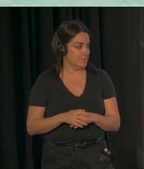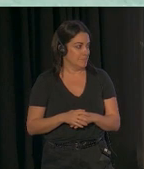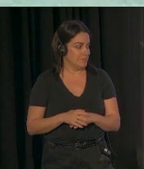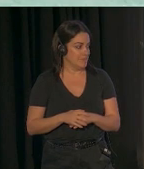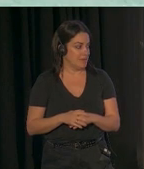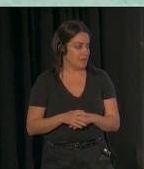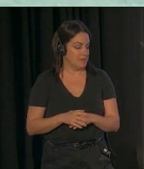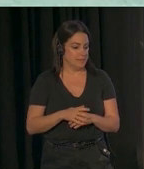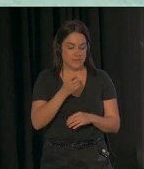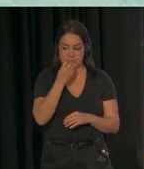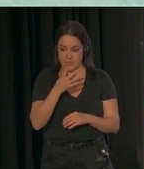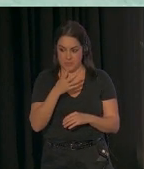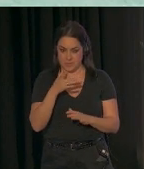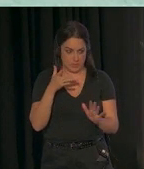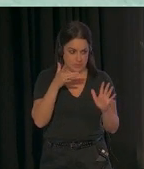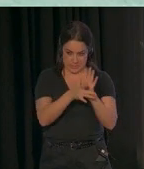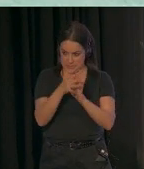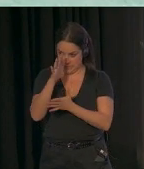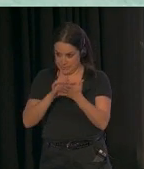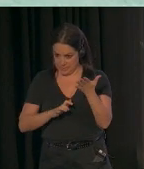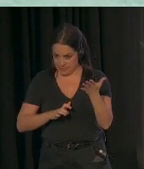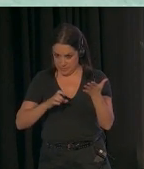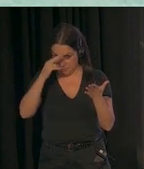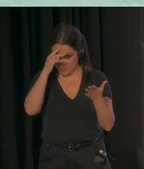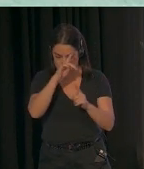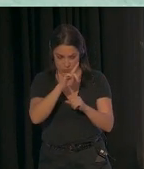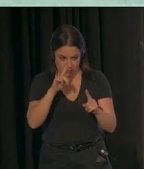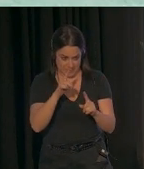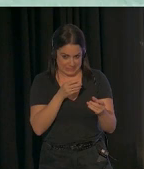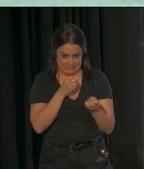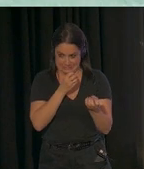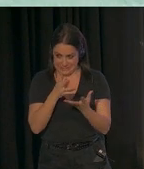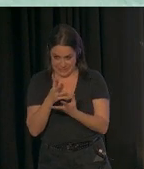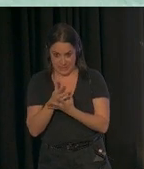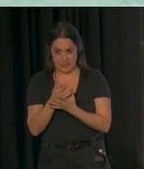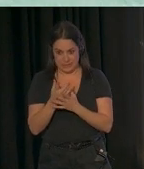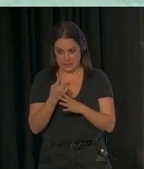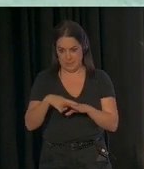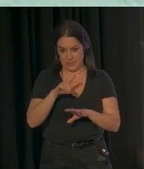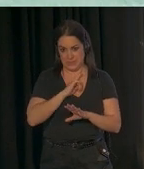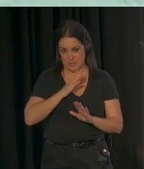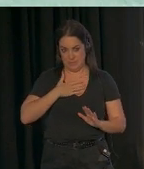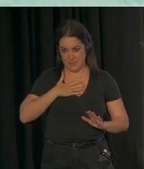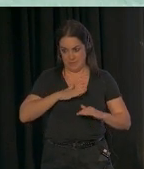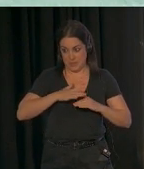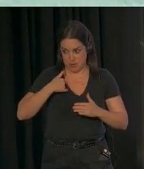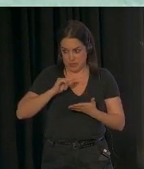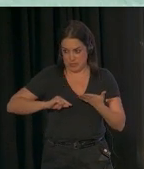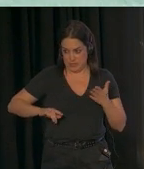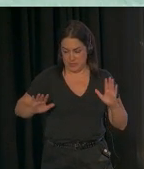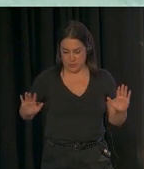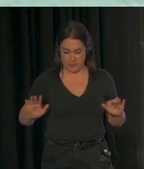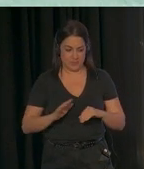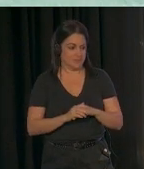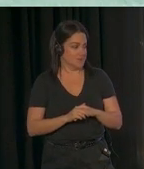Muy bien. No voy a describir esto, por favor, que nadie se preocupe. Es demasiado incluso para mí. Y lo he escrito yo. Así que,